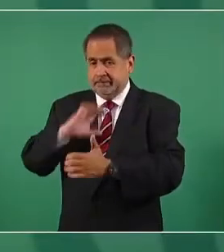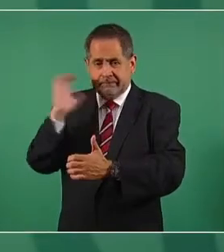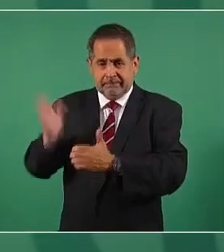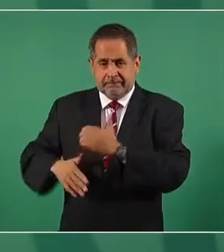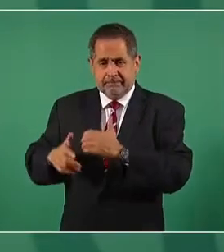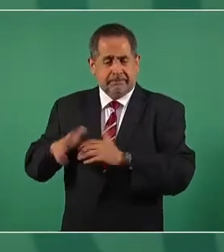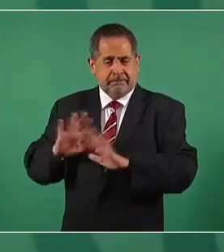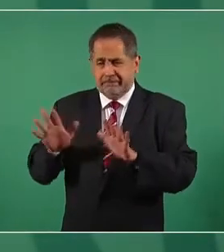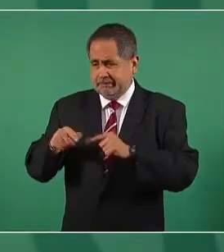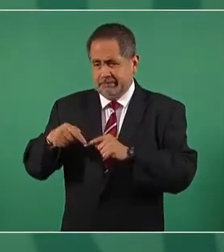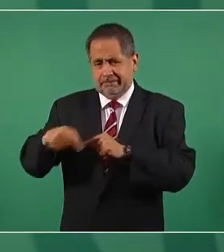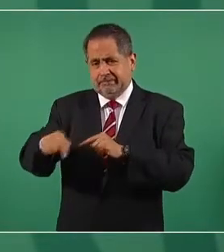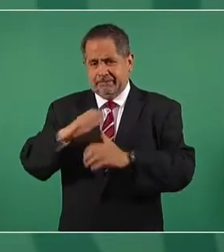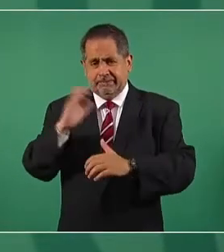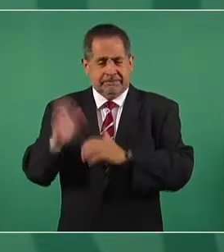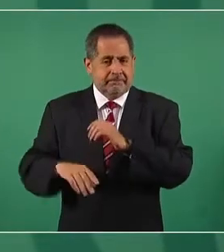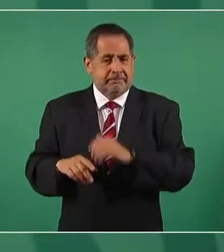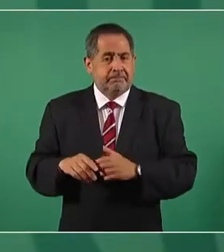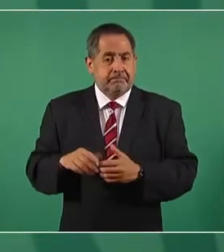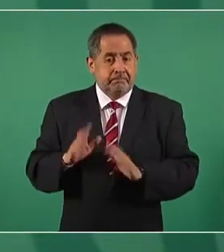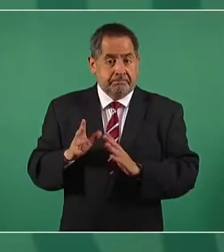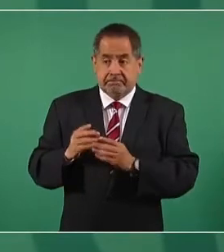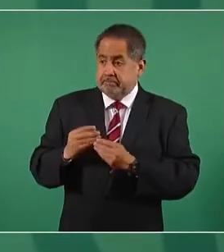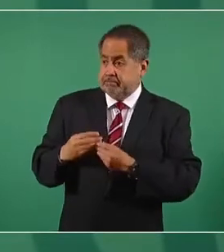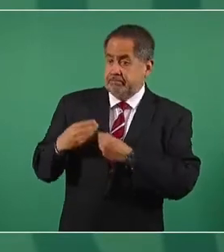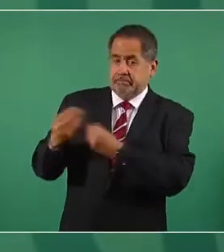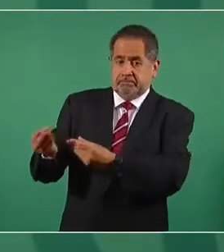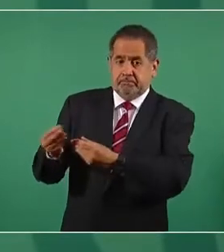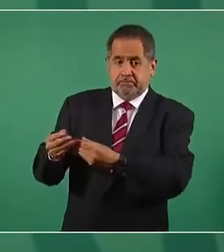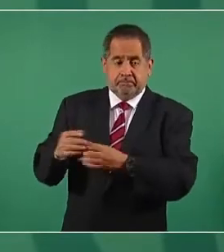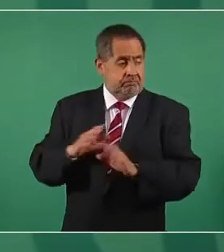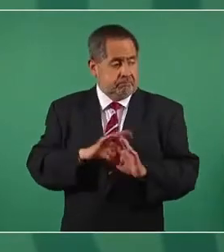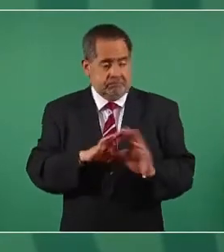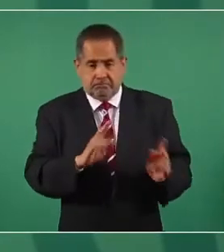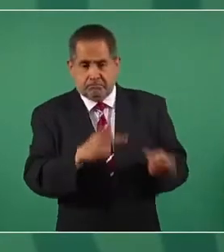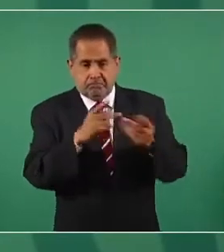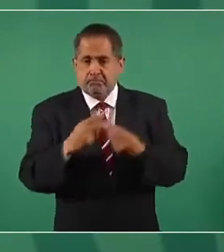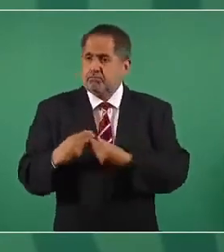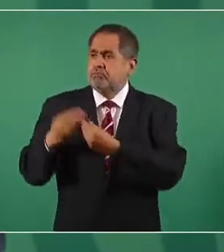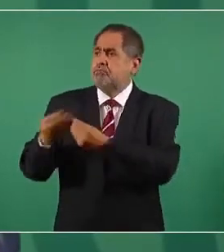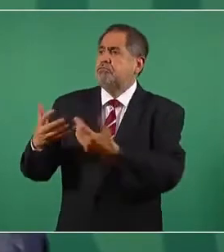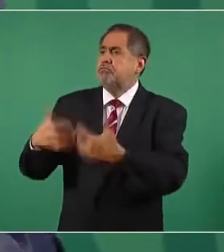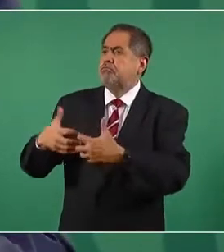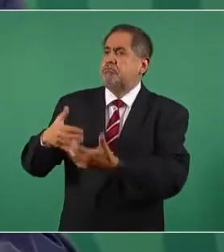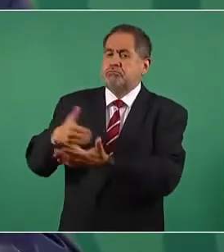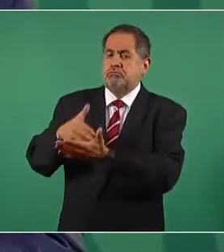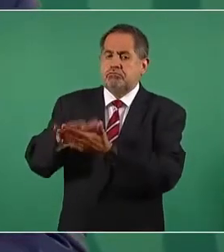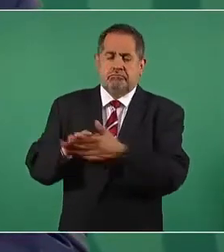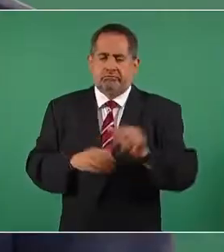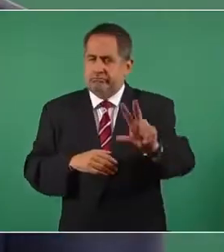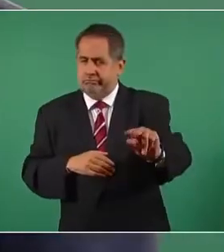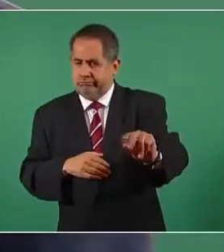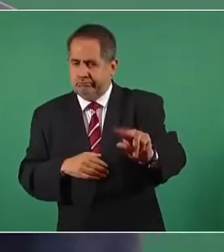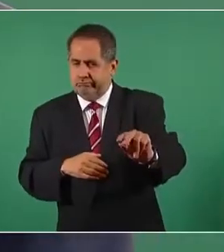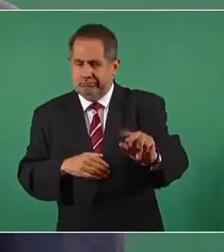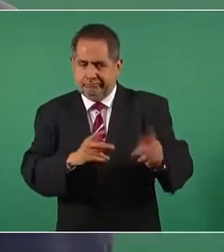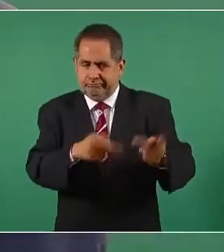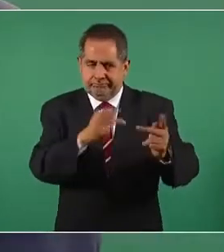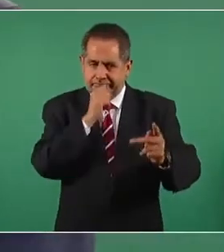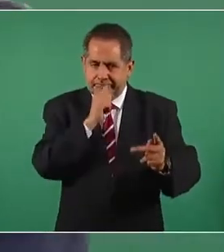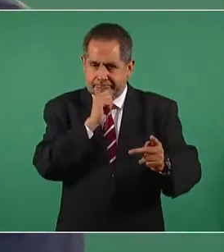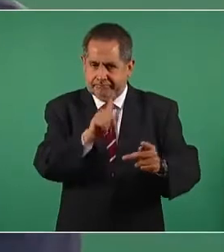en… ¿Listo para venderse? La editorial, no, lo van a empezar